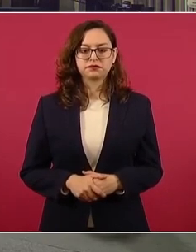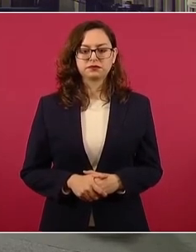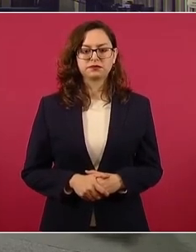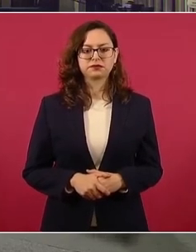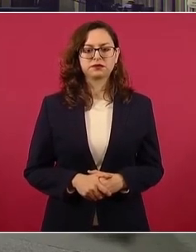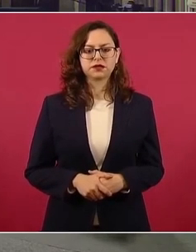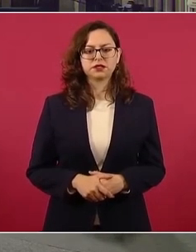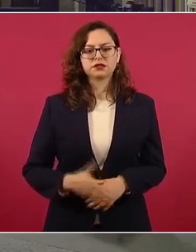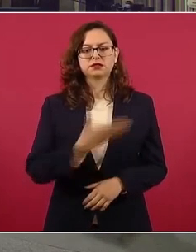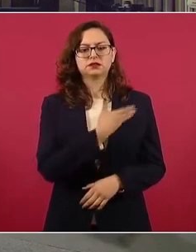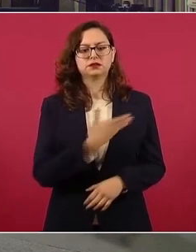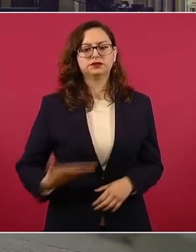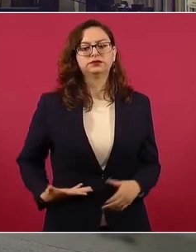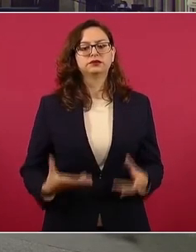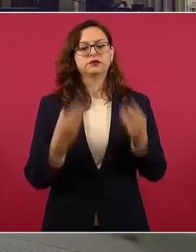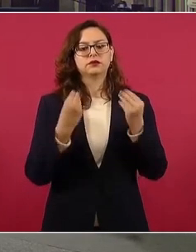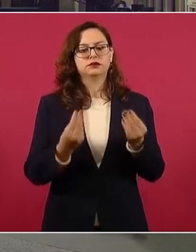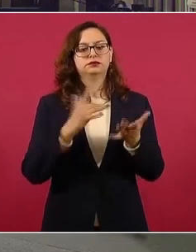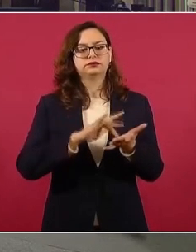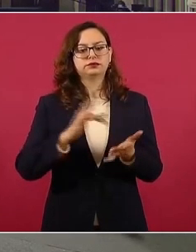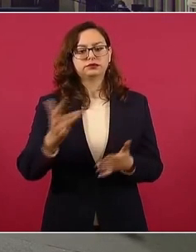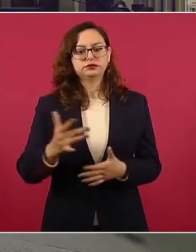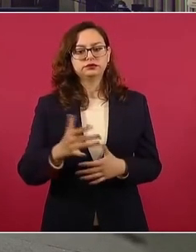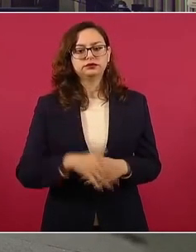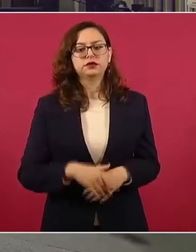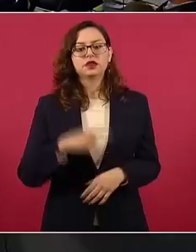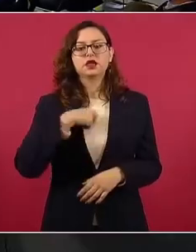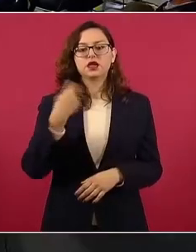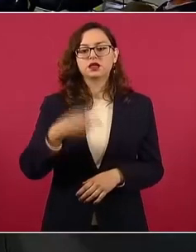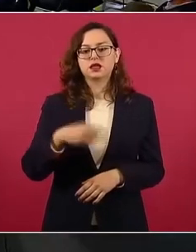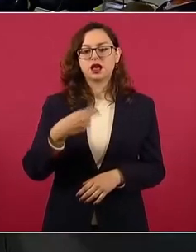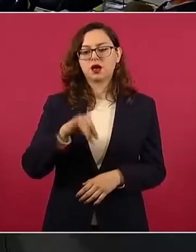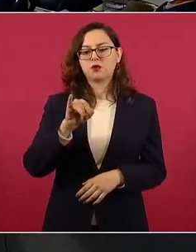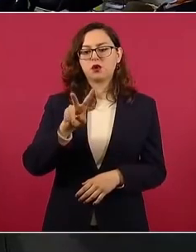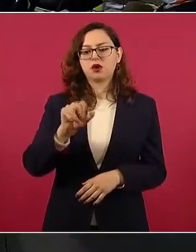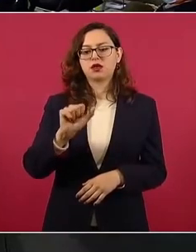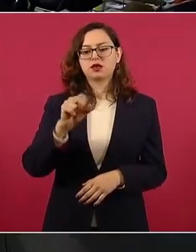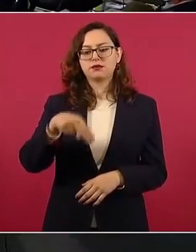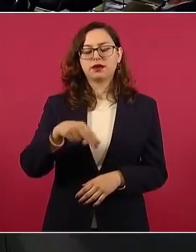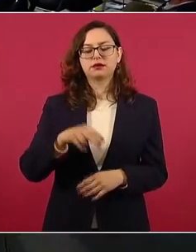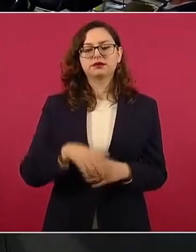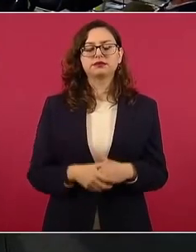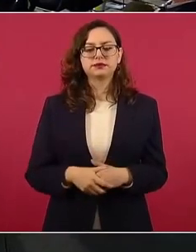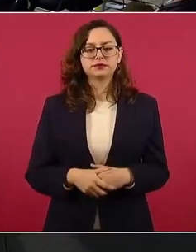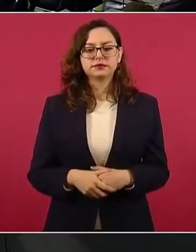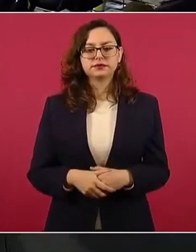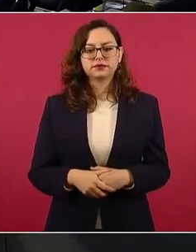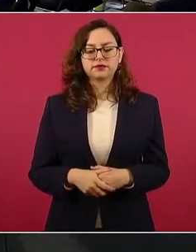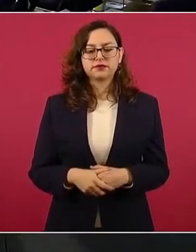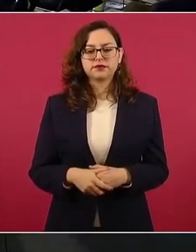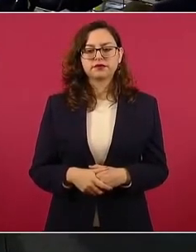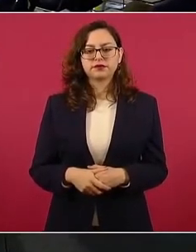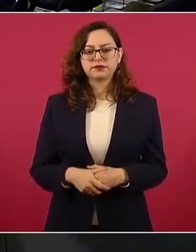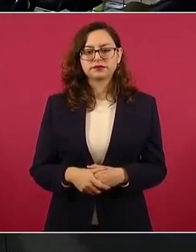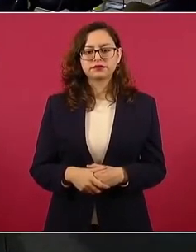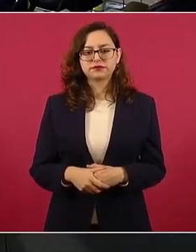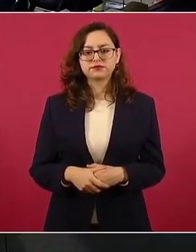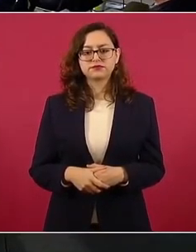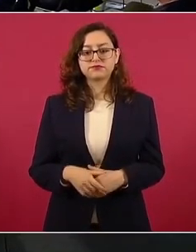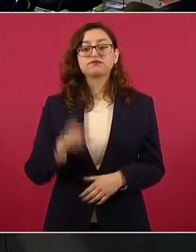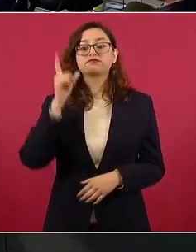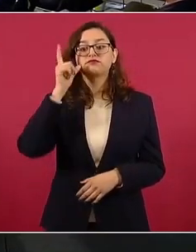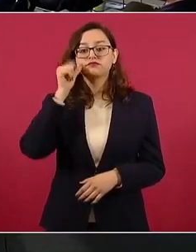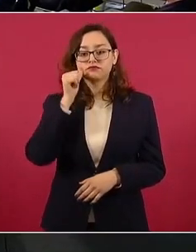Presidente, muchas gracias. Iván Saldaña, del Heraldo de México. El día de mañana se cumplen 90